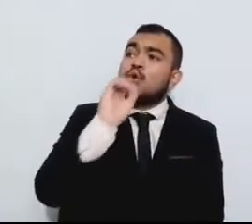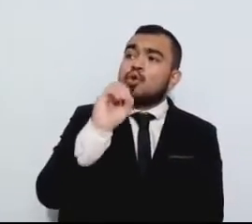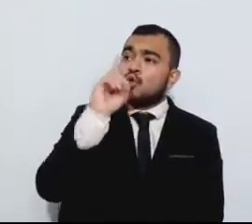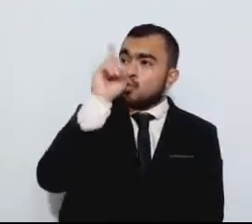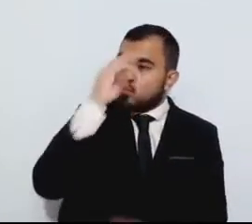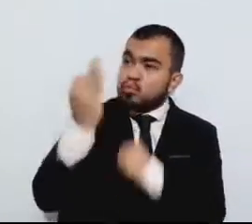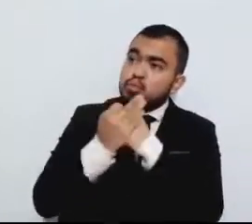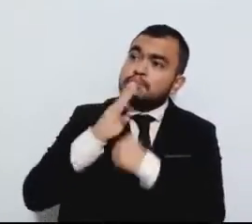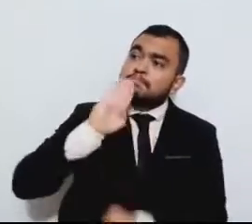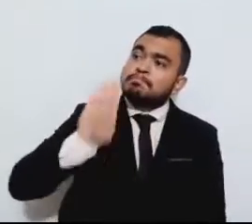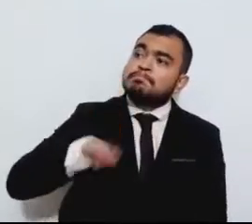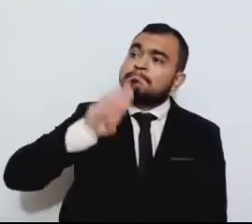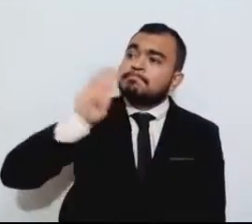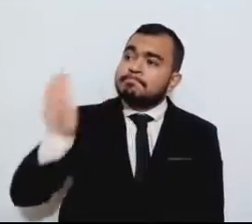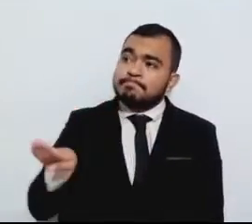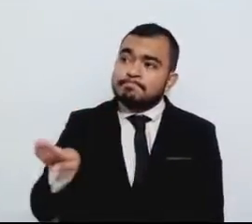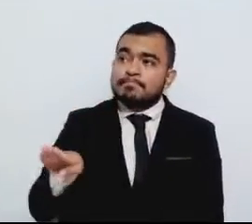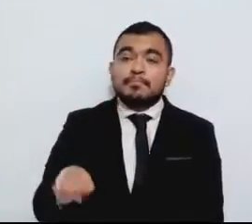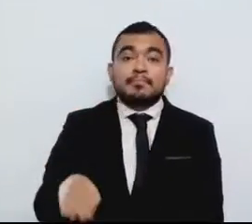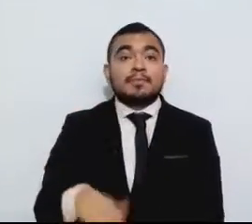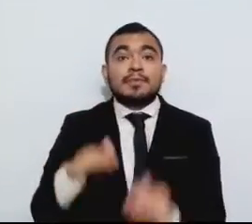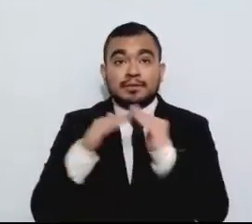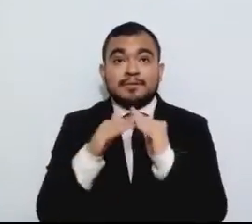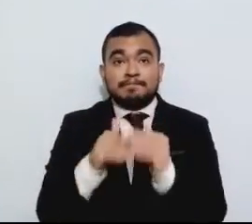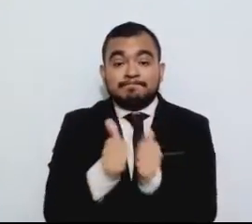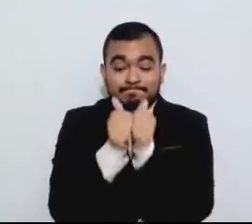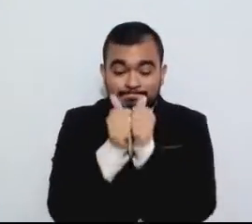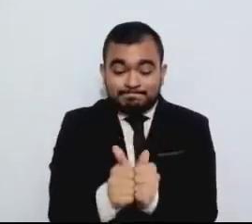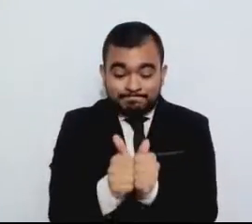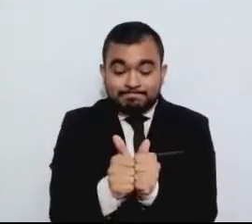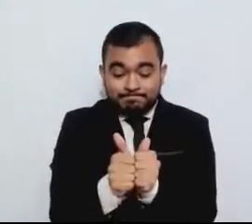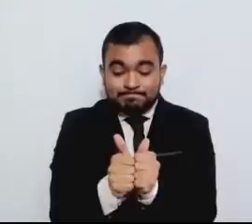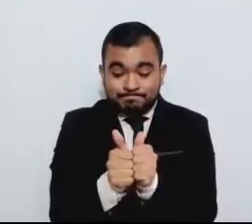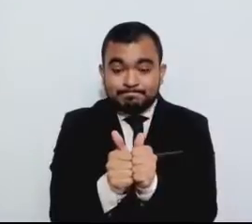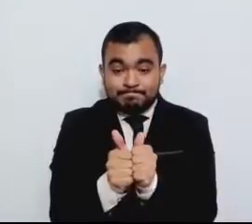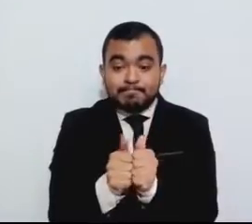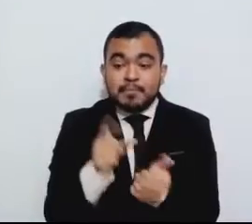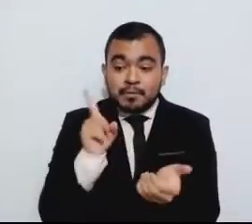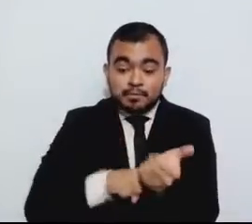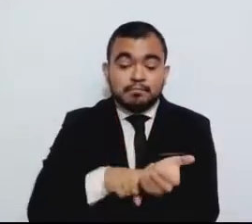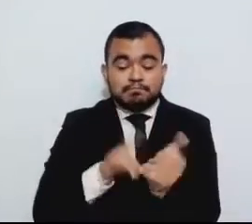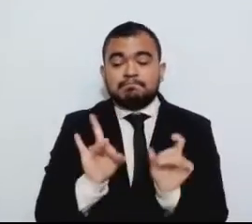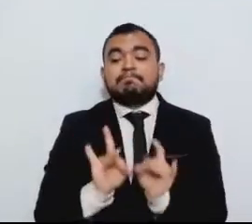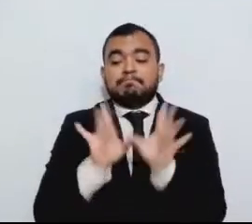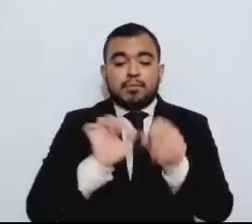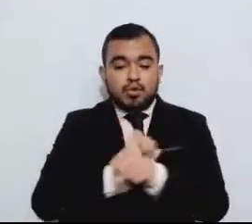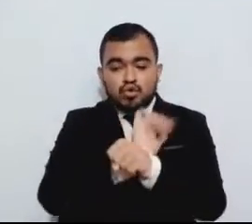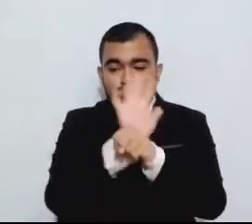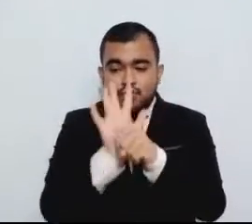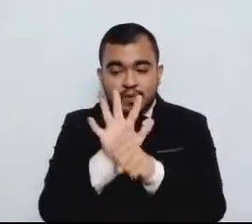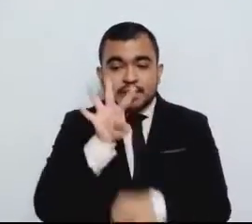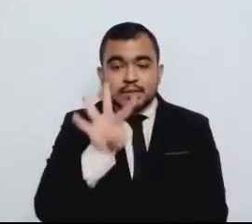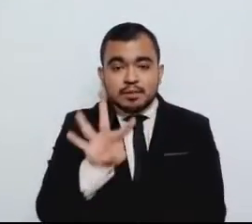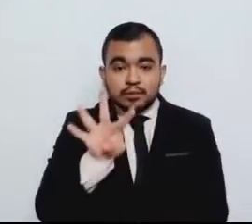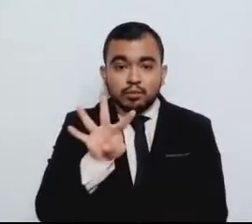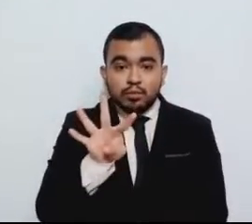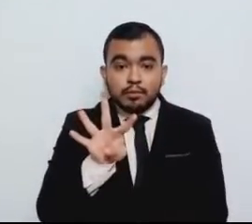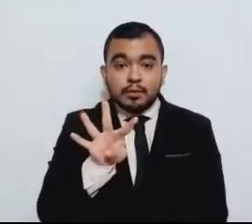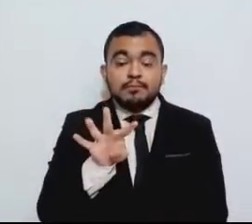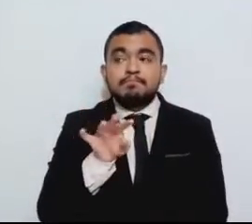El confinamiento provocado por el COVID-19 y el consabido aumento en los niveles de desempleo,